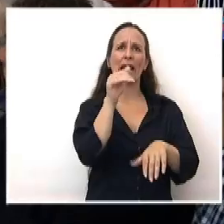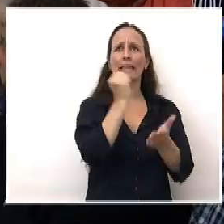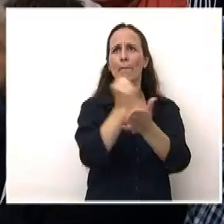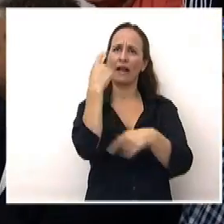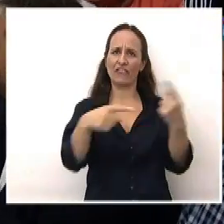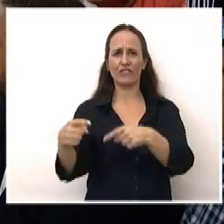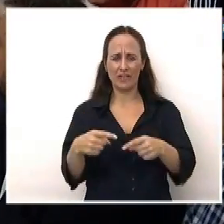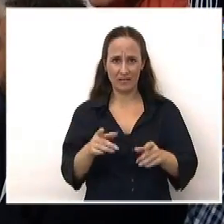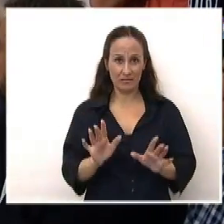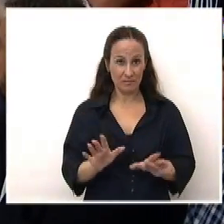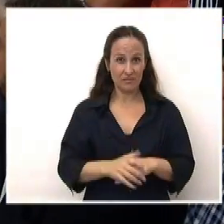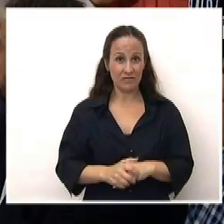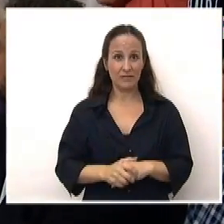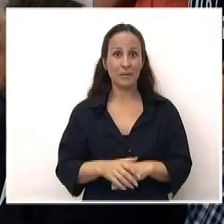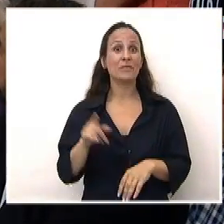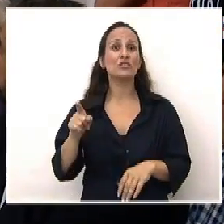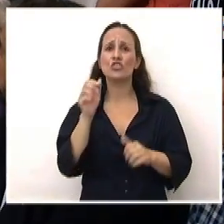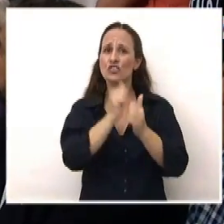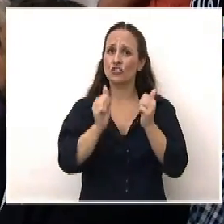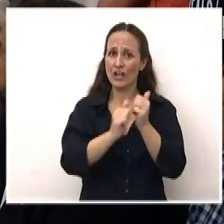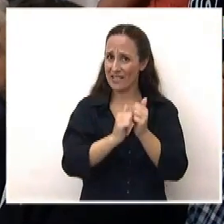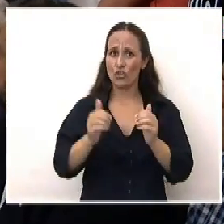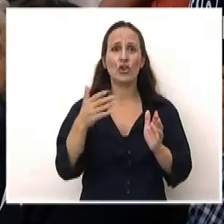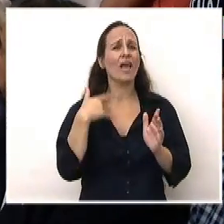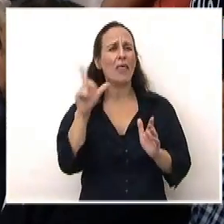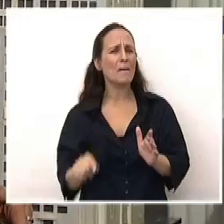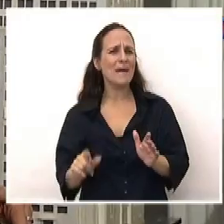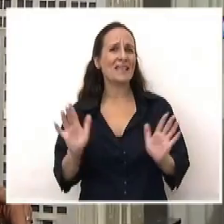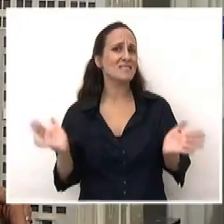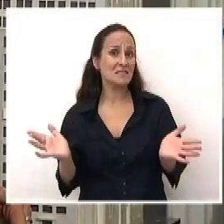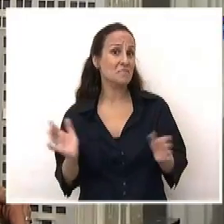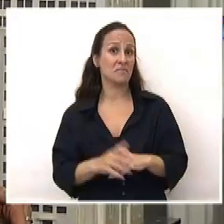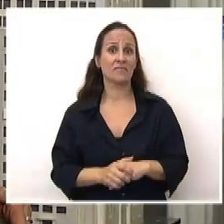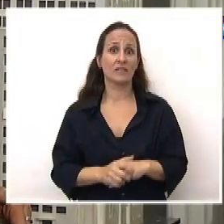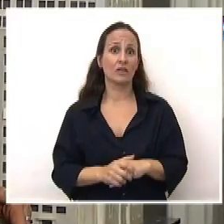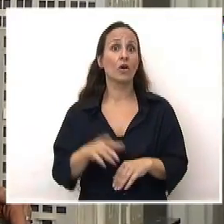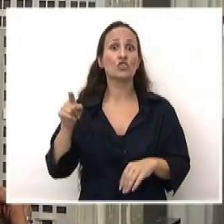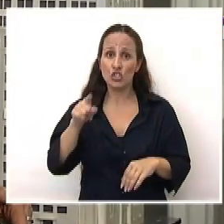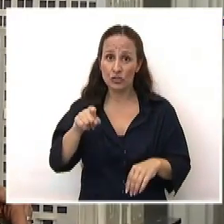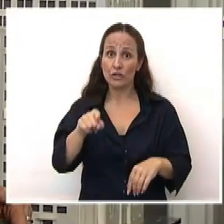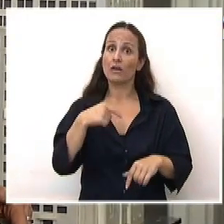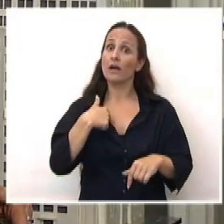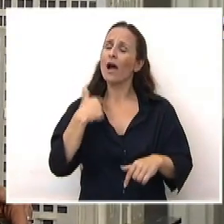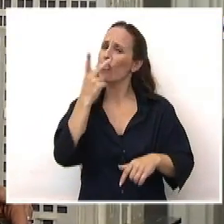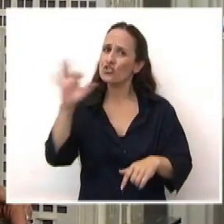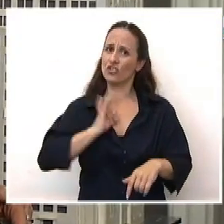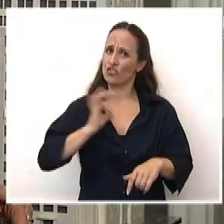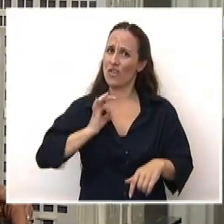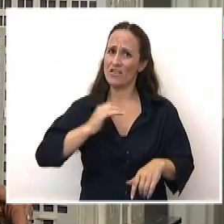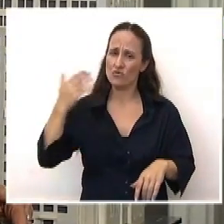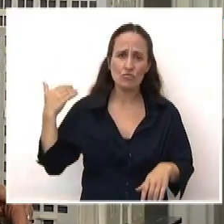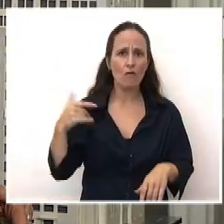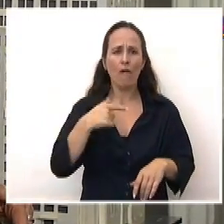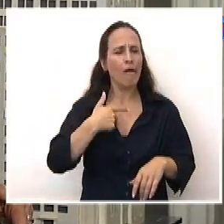la historia y el país nos demuestran que en realidad a lo largo de estos 200 años ha habido dos